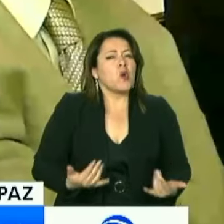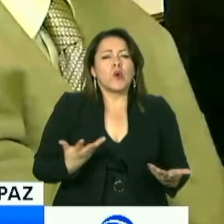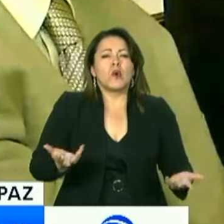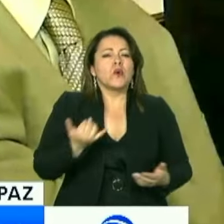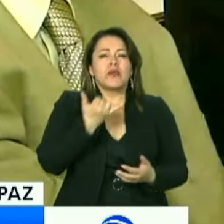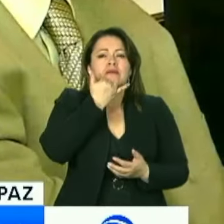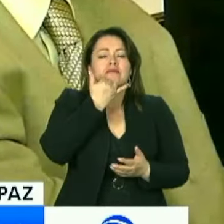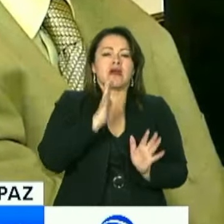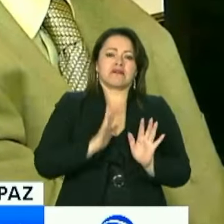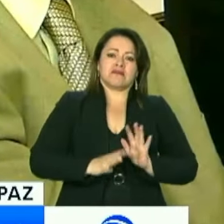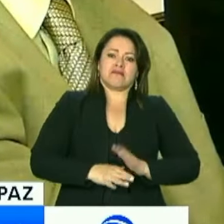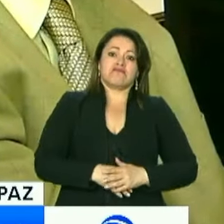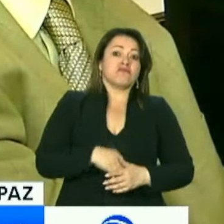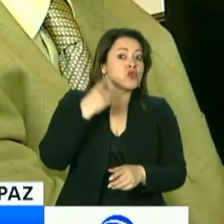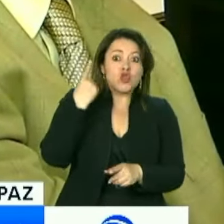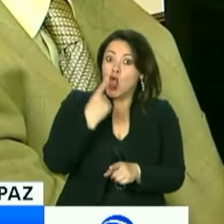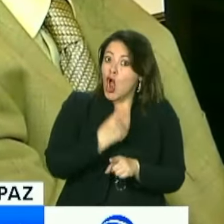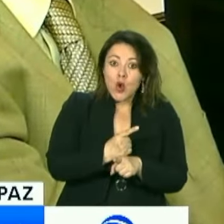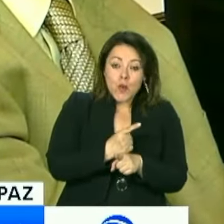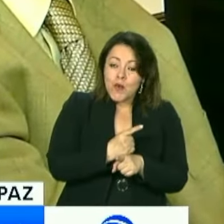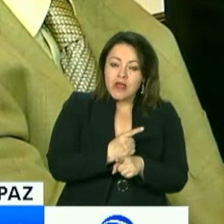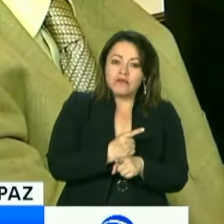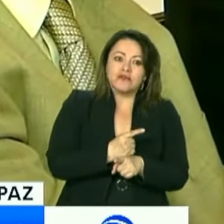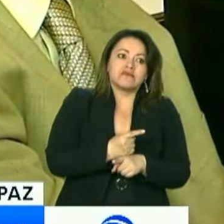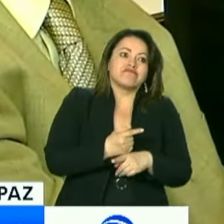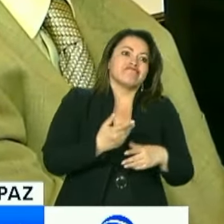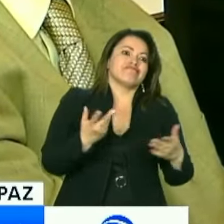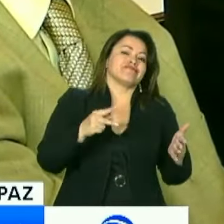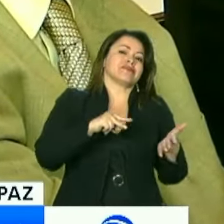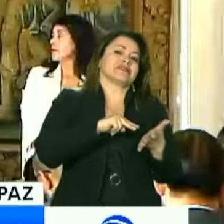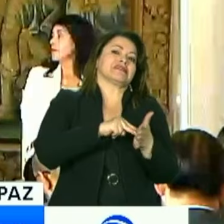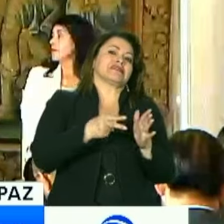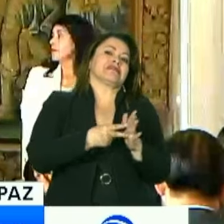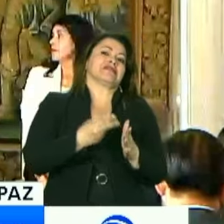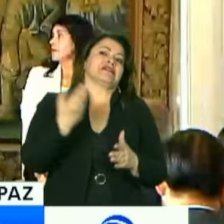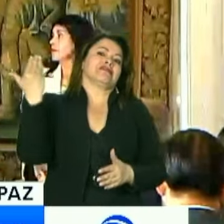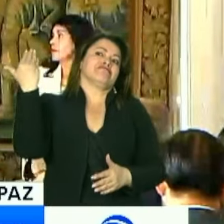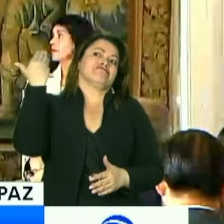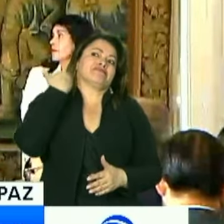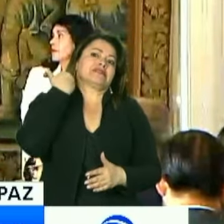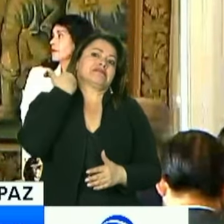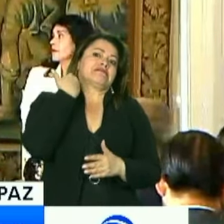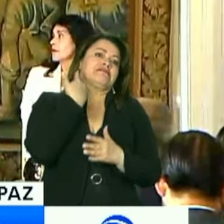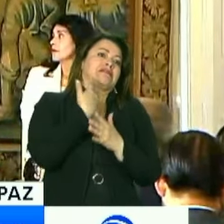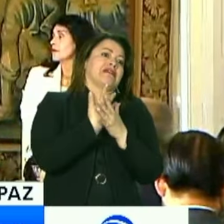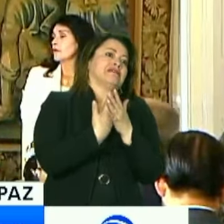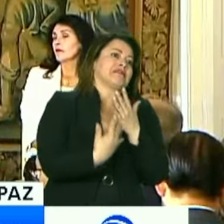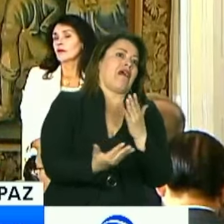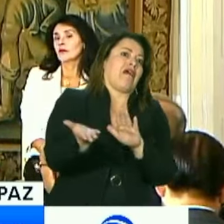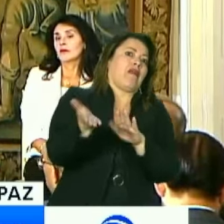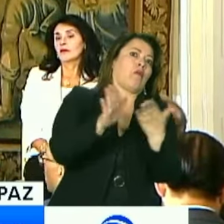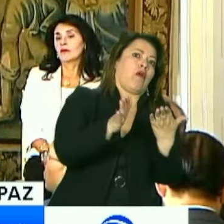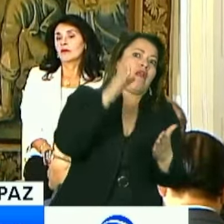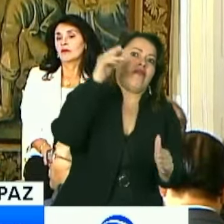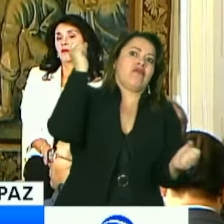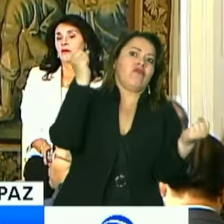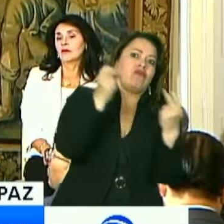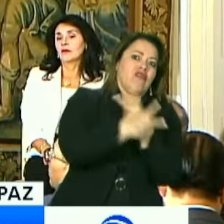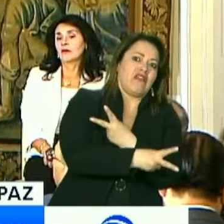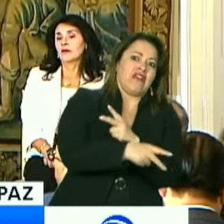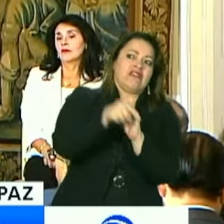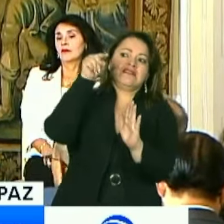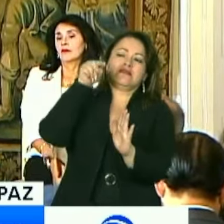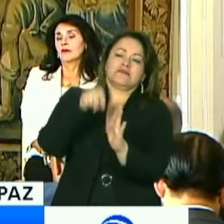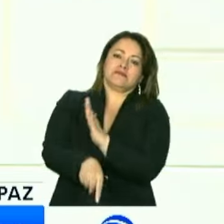Si nosotros no cumplimos lo que firmamos, lo que viene es derramamiento de sangre, violencia en otras